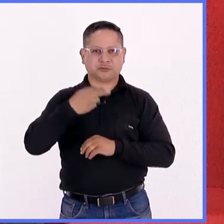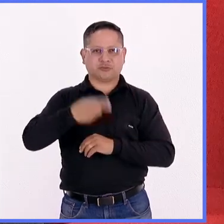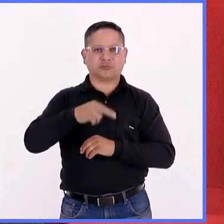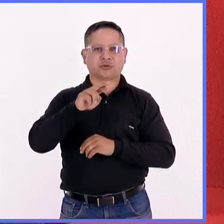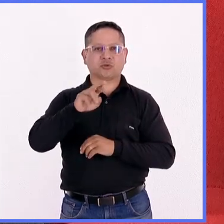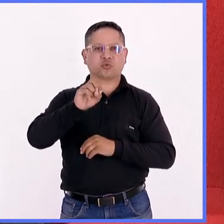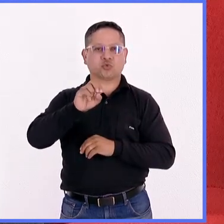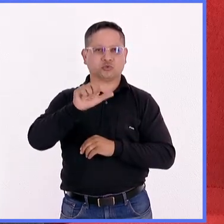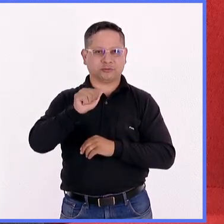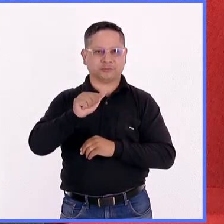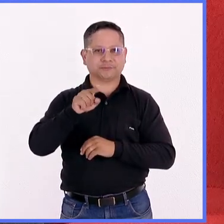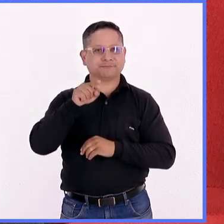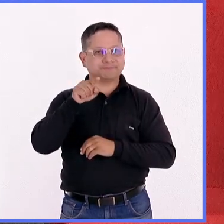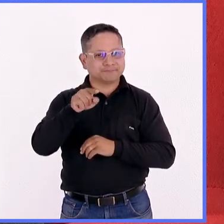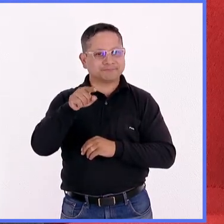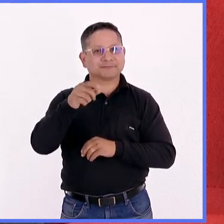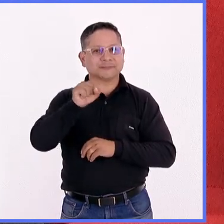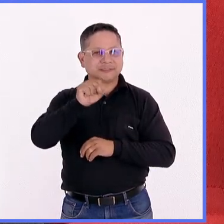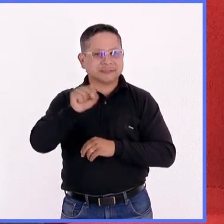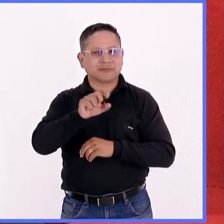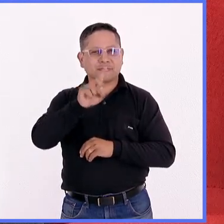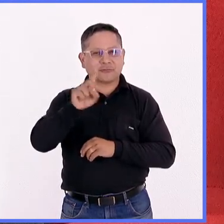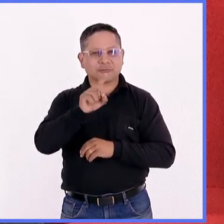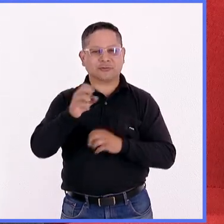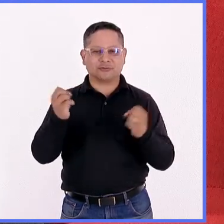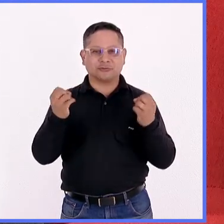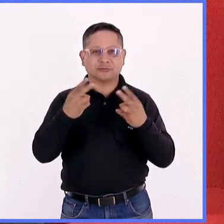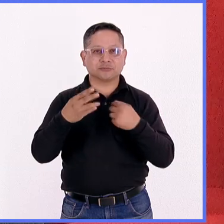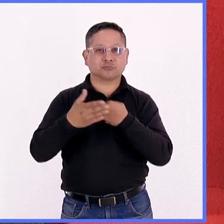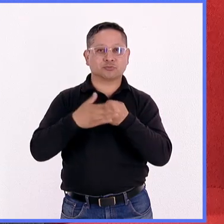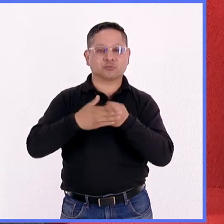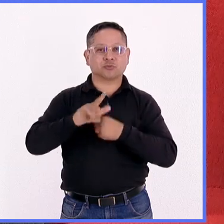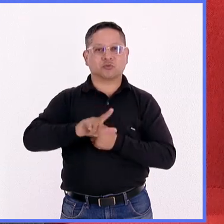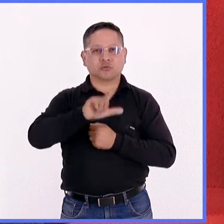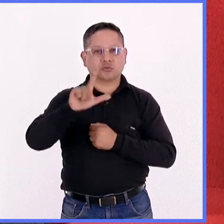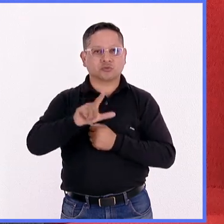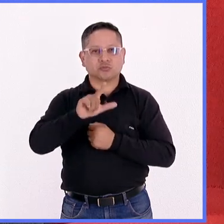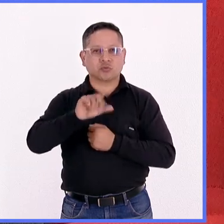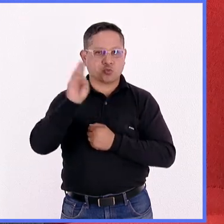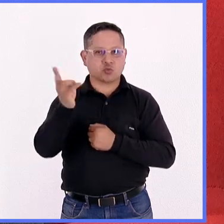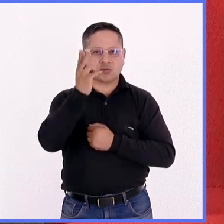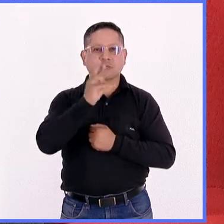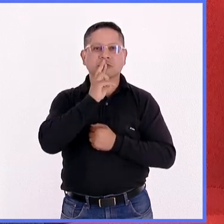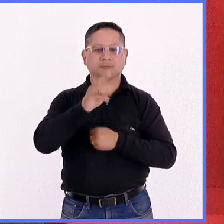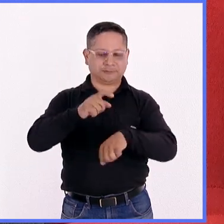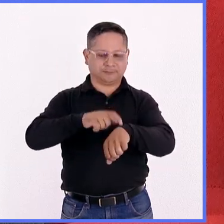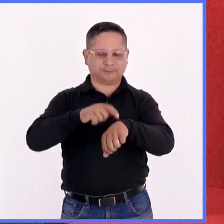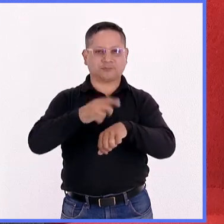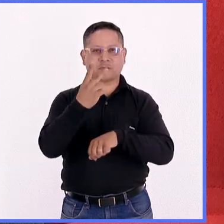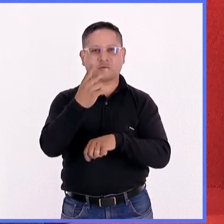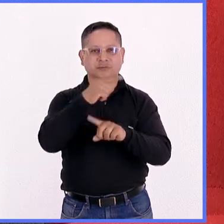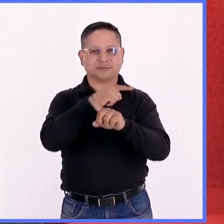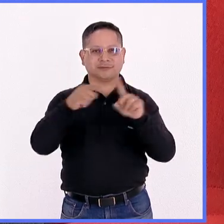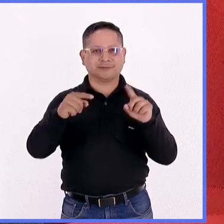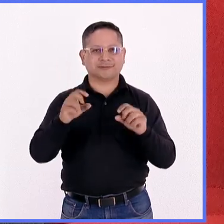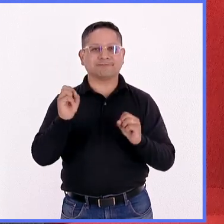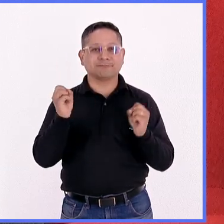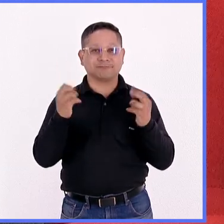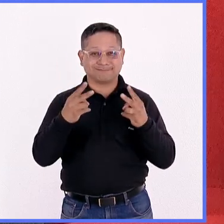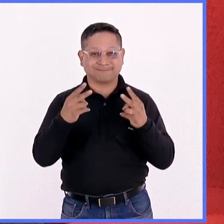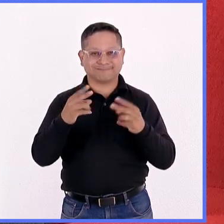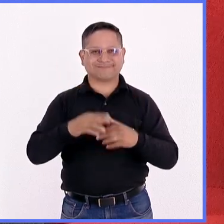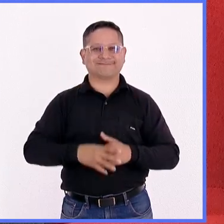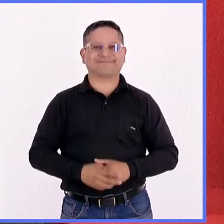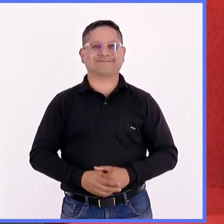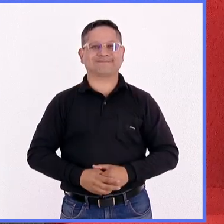Brizuela, que tengan ustedes un excelente fin de semana y nos vemos aquí el próximo lunes en la UNAM Responde, 2.30 de la tarde por TV UNAM. Adiós.